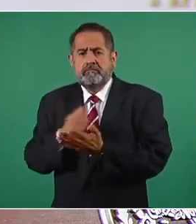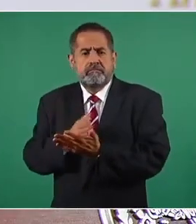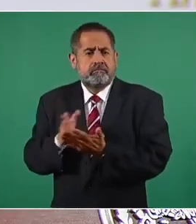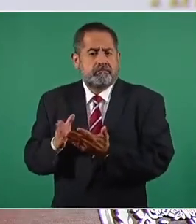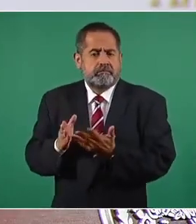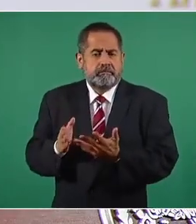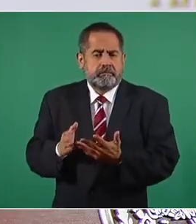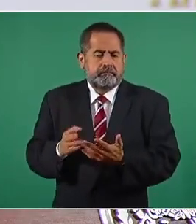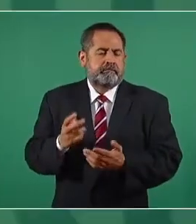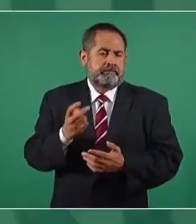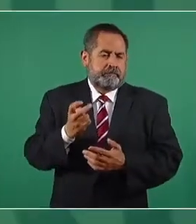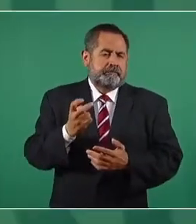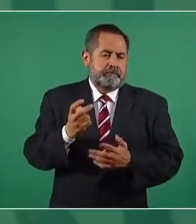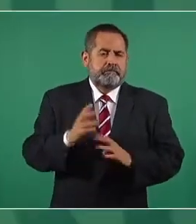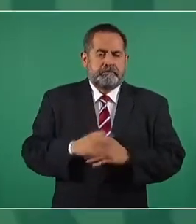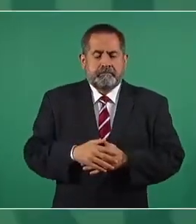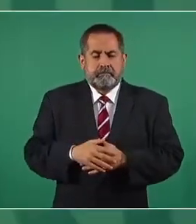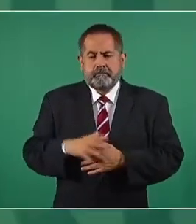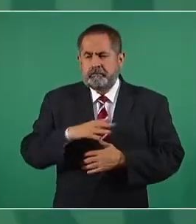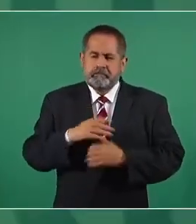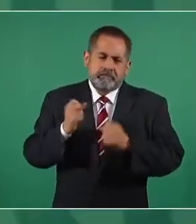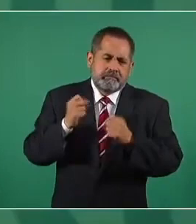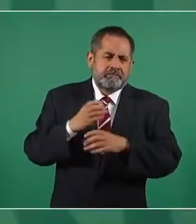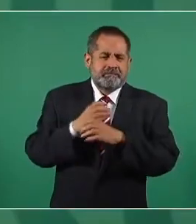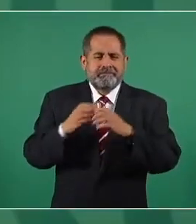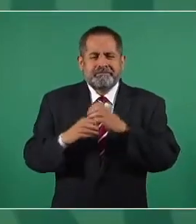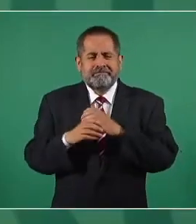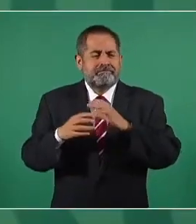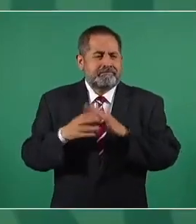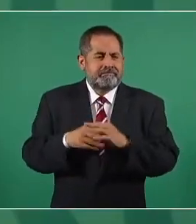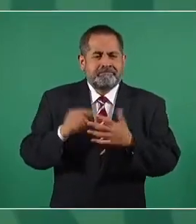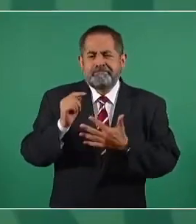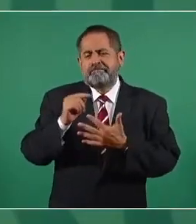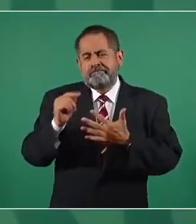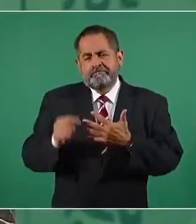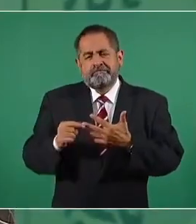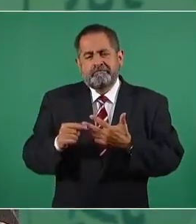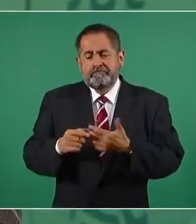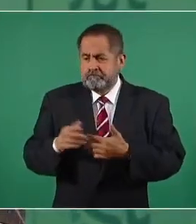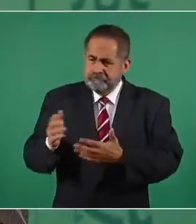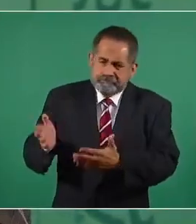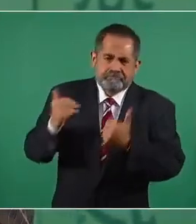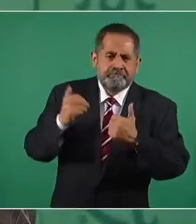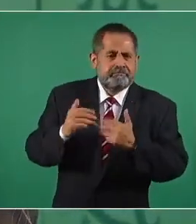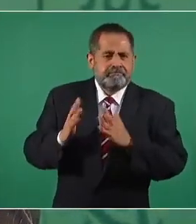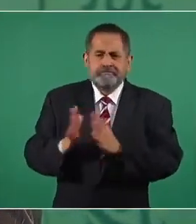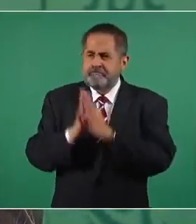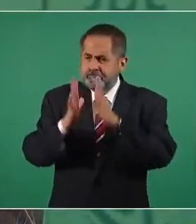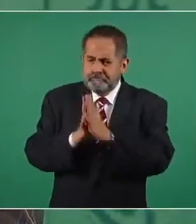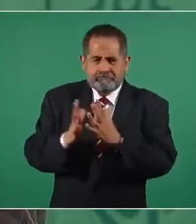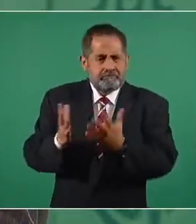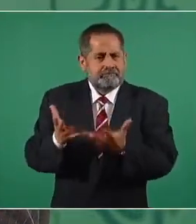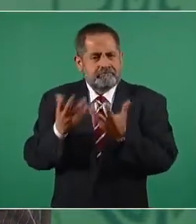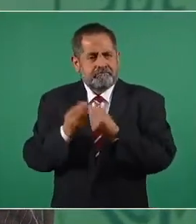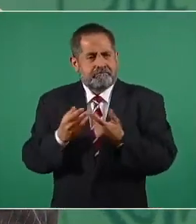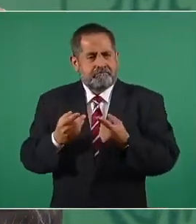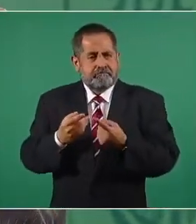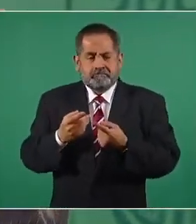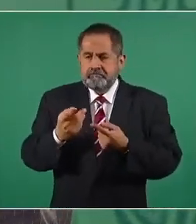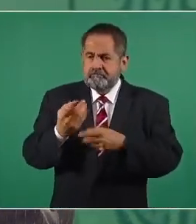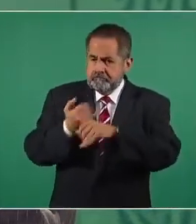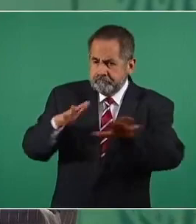Entonces, hay muchas cosas. El que salgan, el que salgan, participen y que se